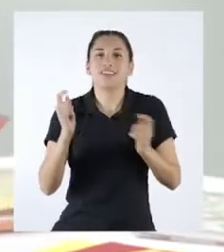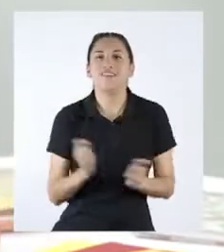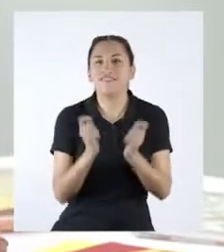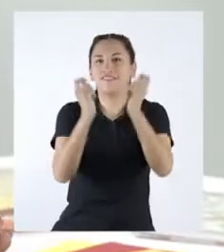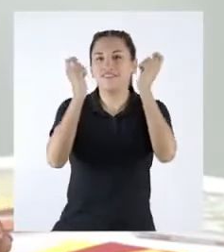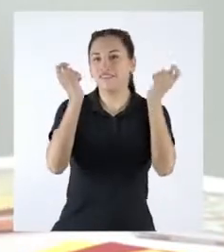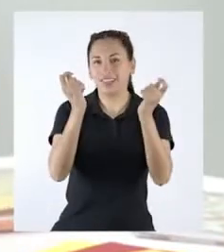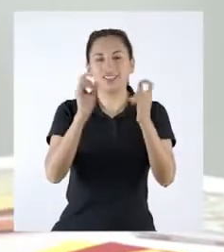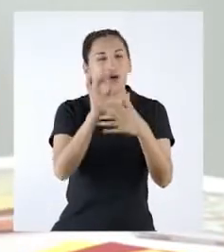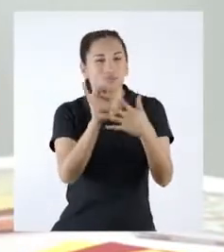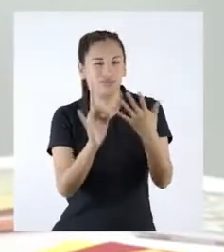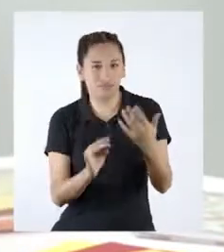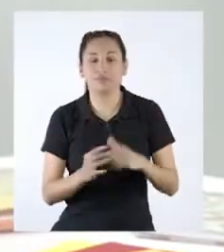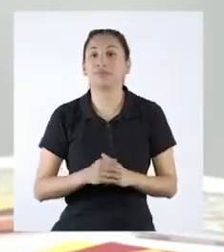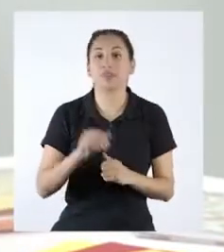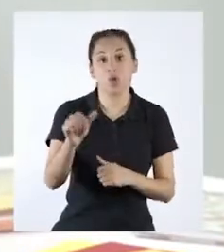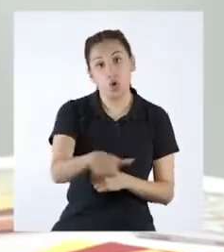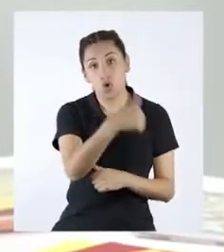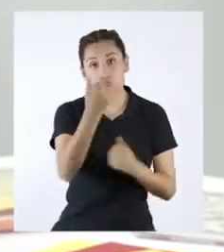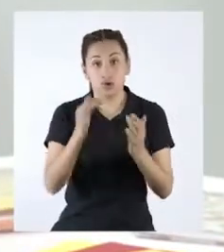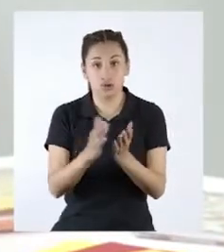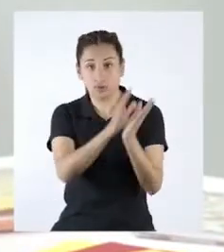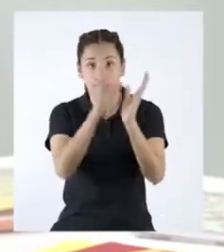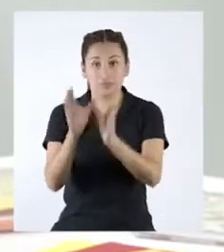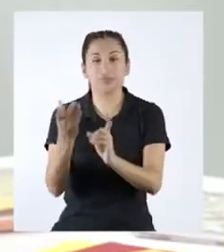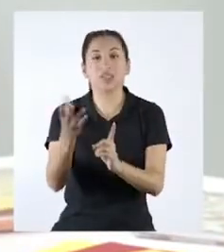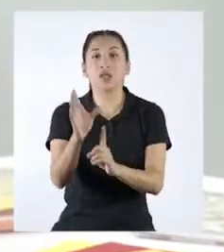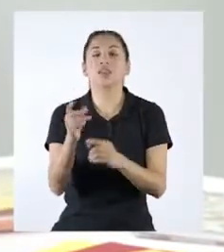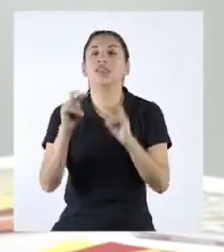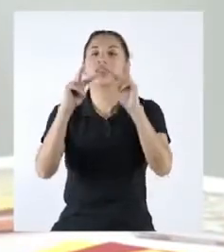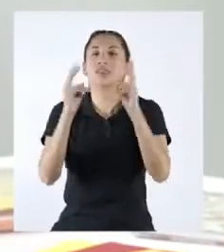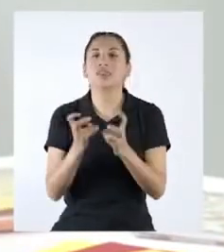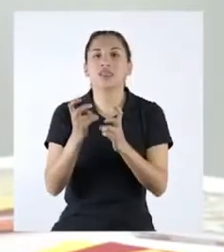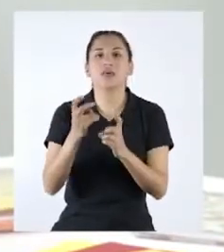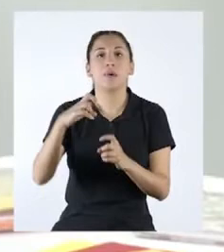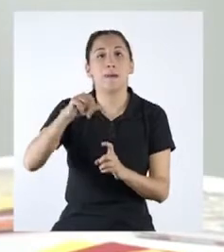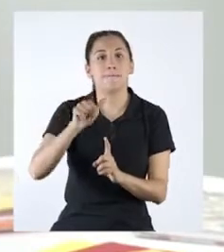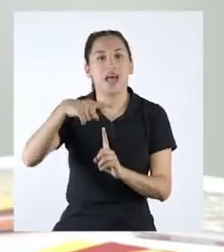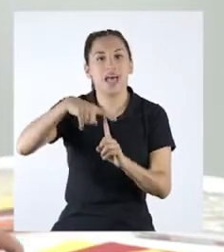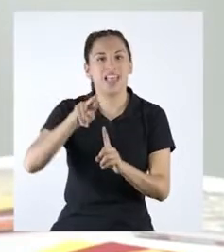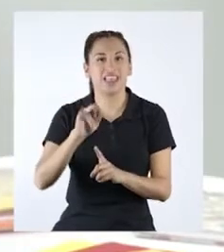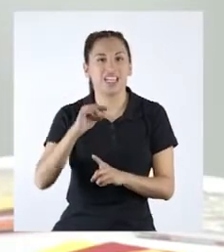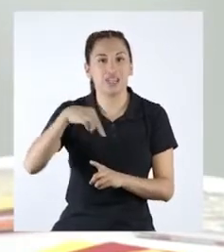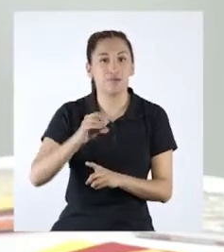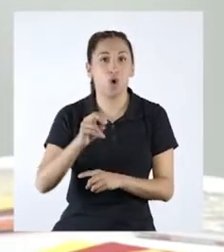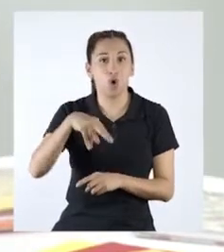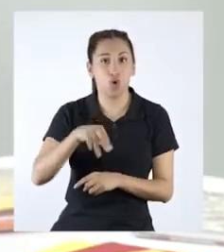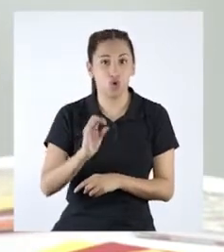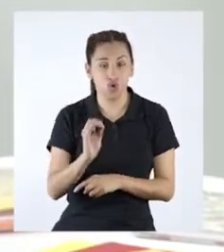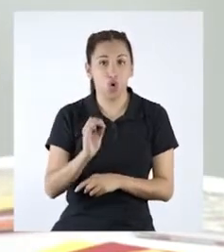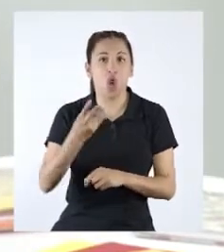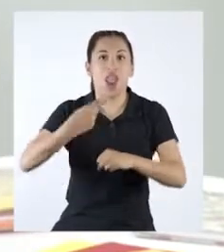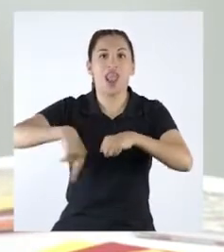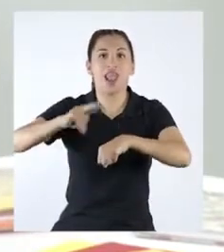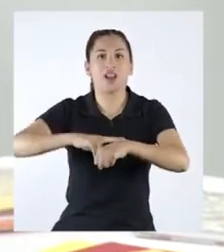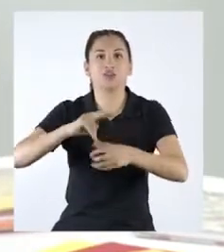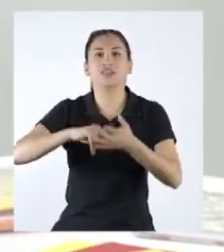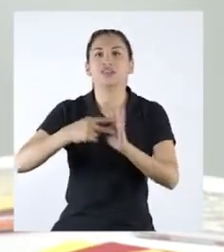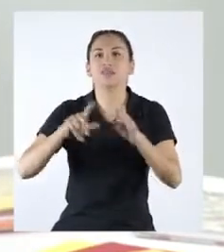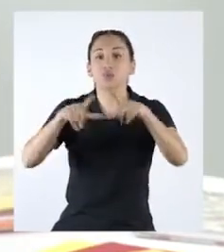tipo de tradiciones. Por otro lado, existen los patrimonios naturales, que se conforman por espacios